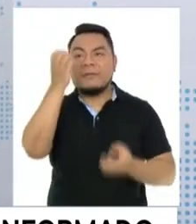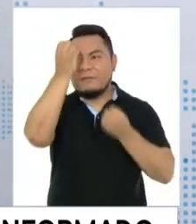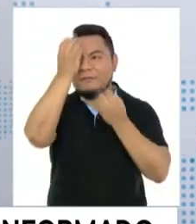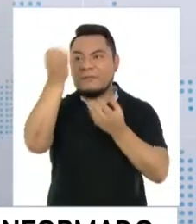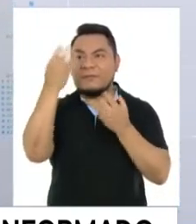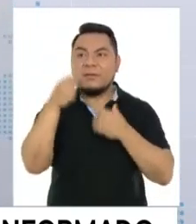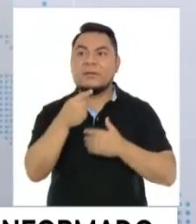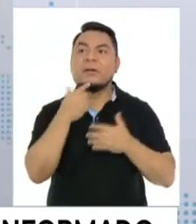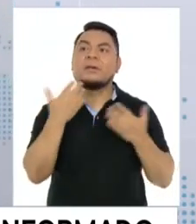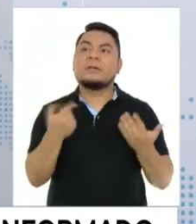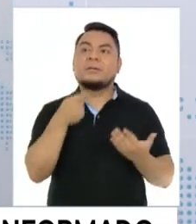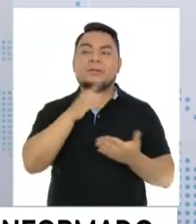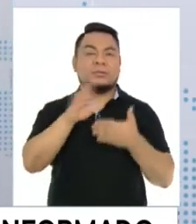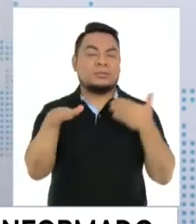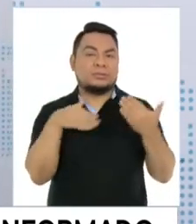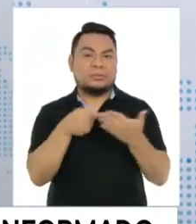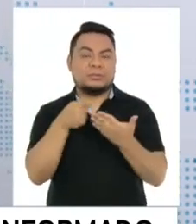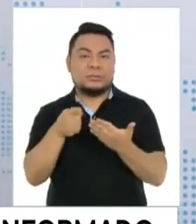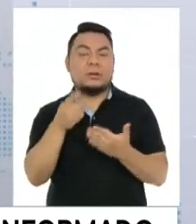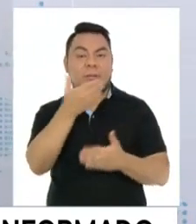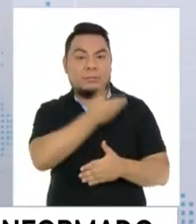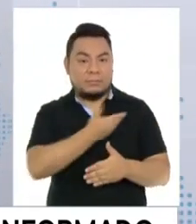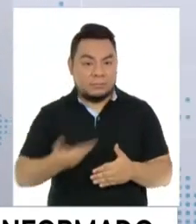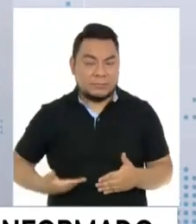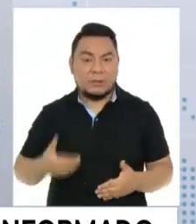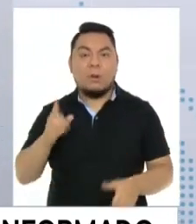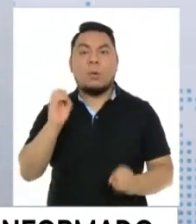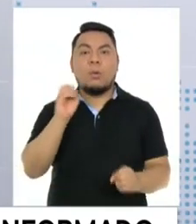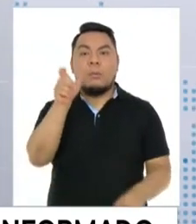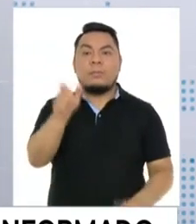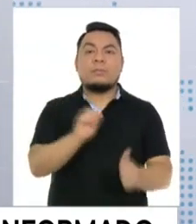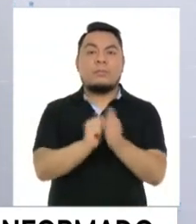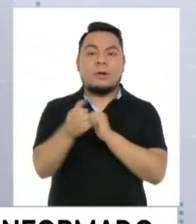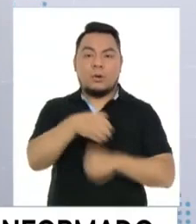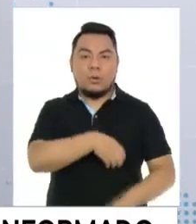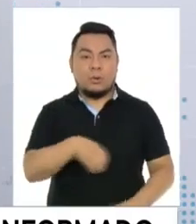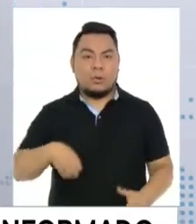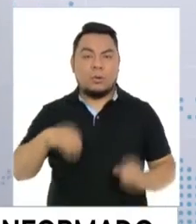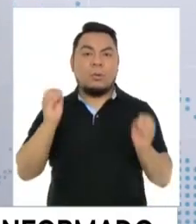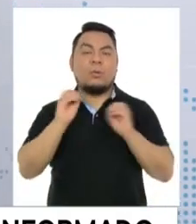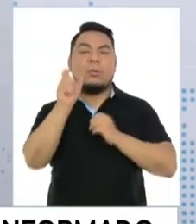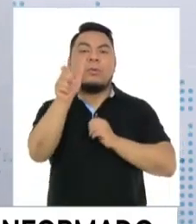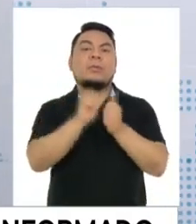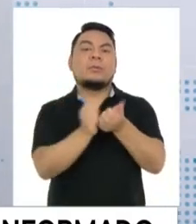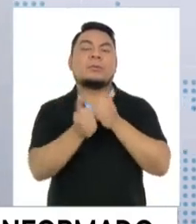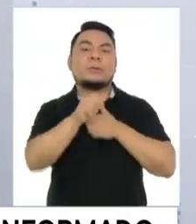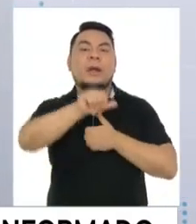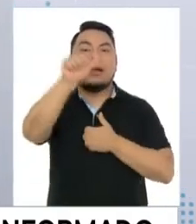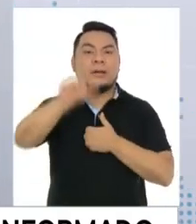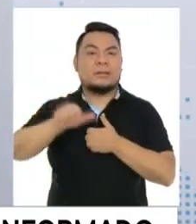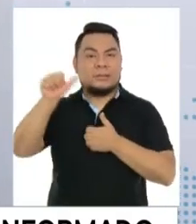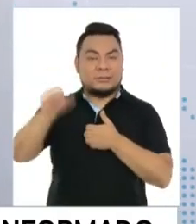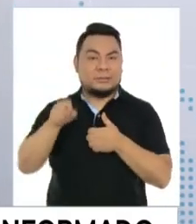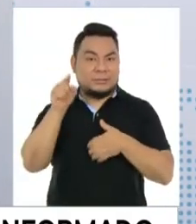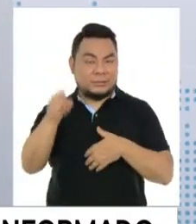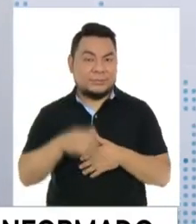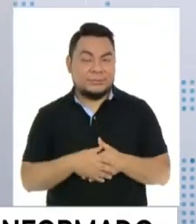información tanto a nivel presidencial, congresal y parlamento andino, y de allí ya podemos simplemente